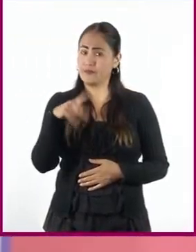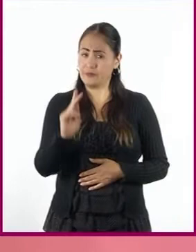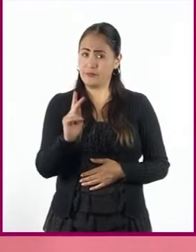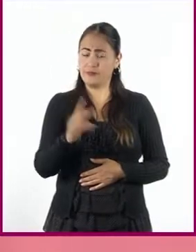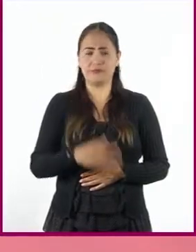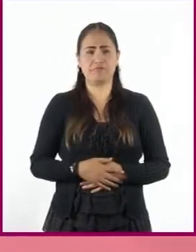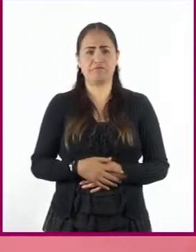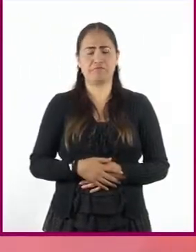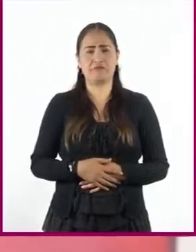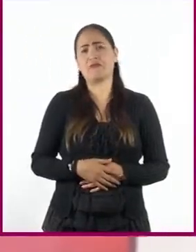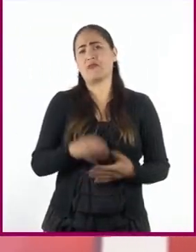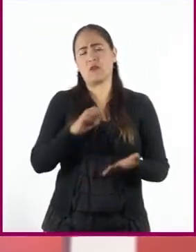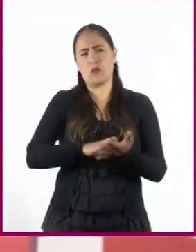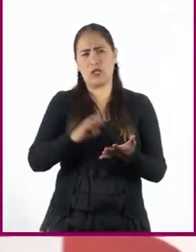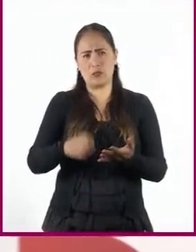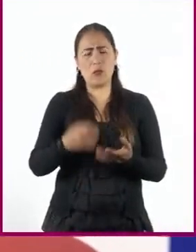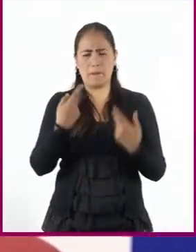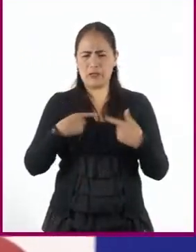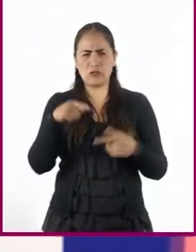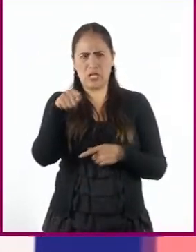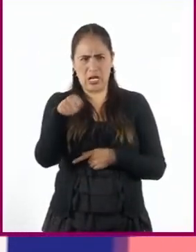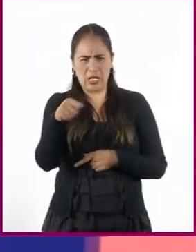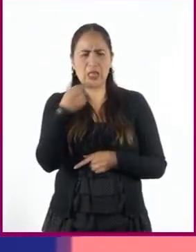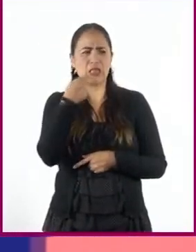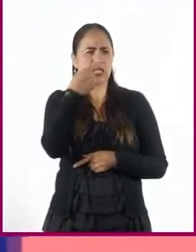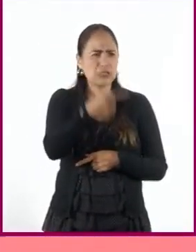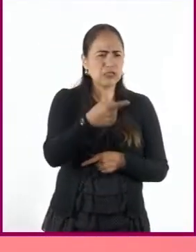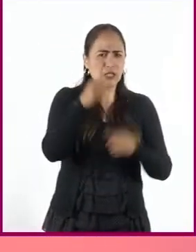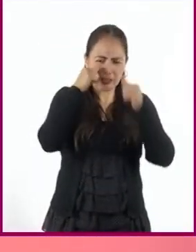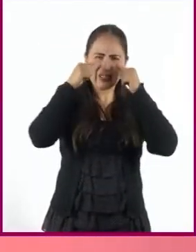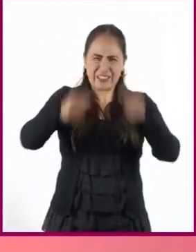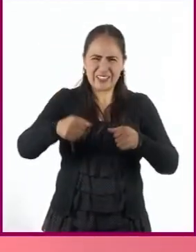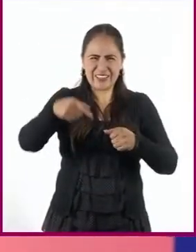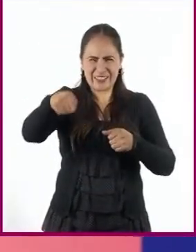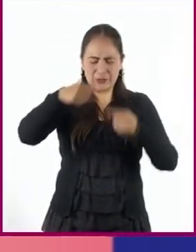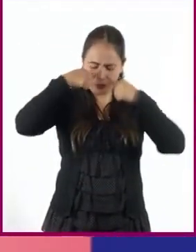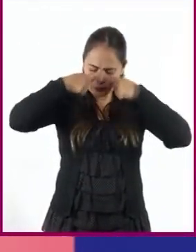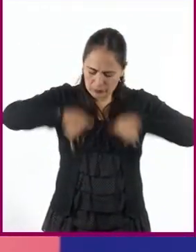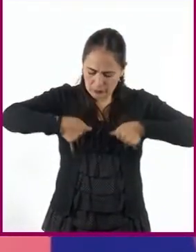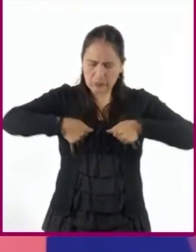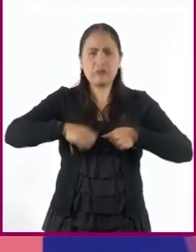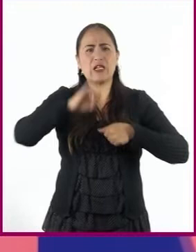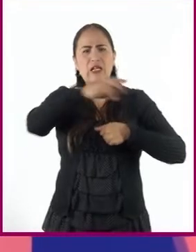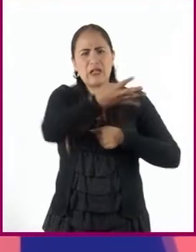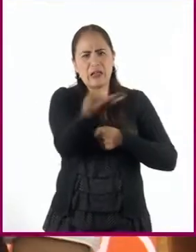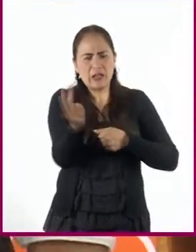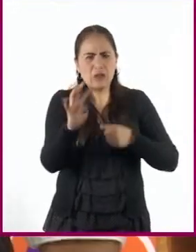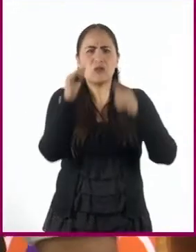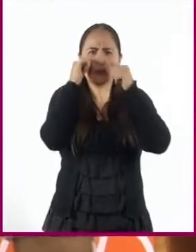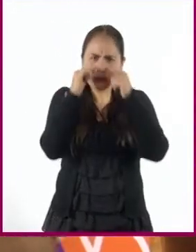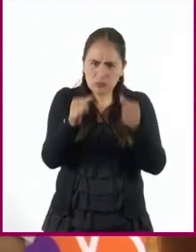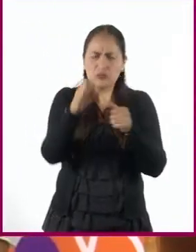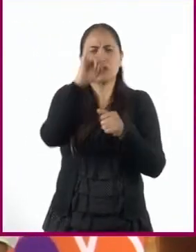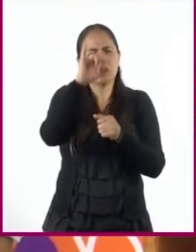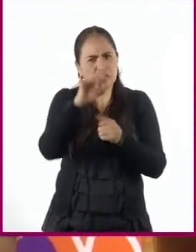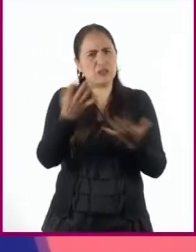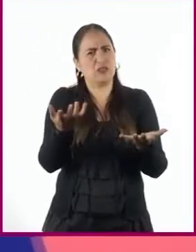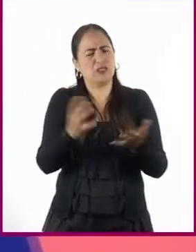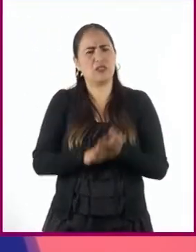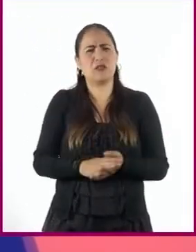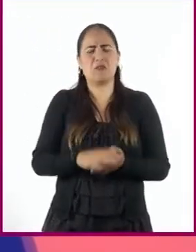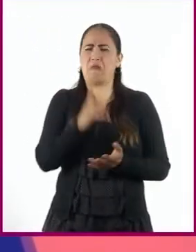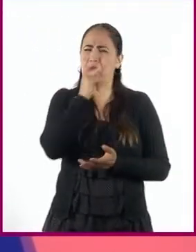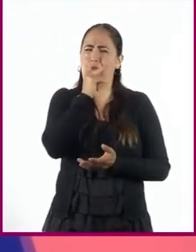diciendo cosas al escucha. O sea, nos damos a entender, profesor. ¿Por qué tenemos que usar palabras